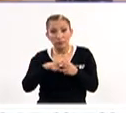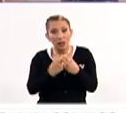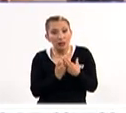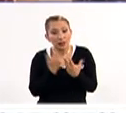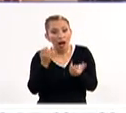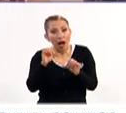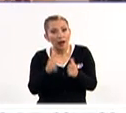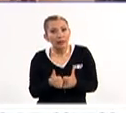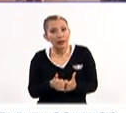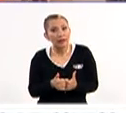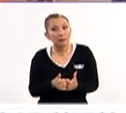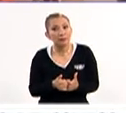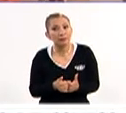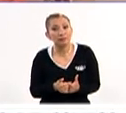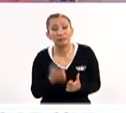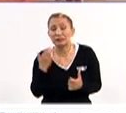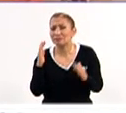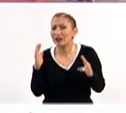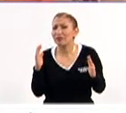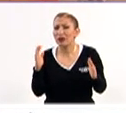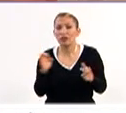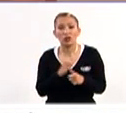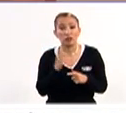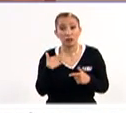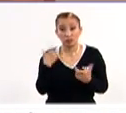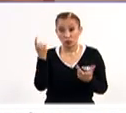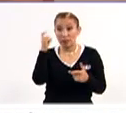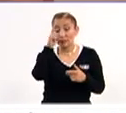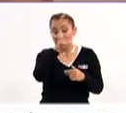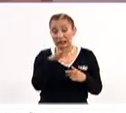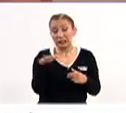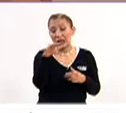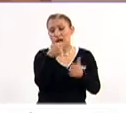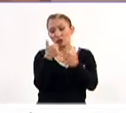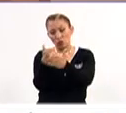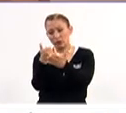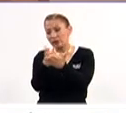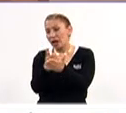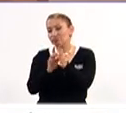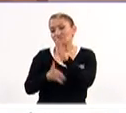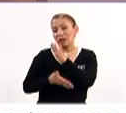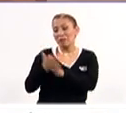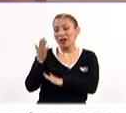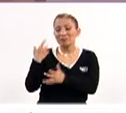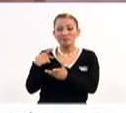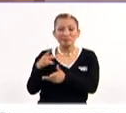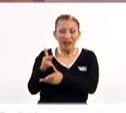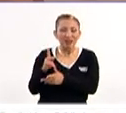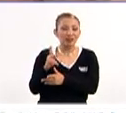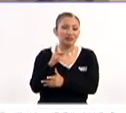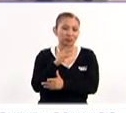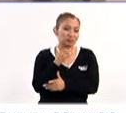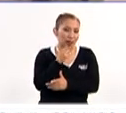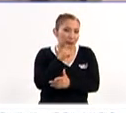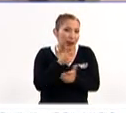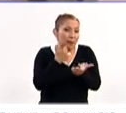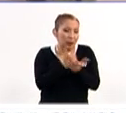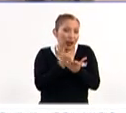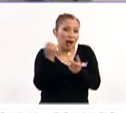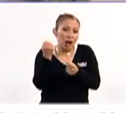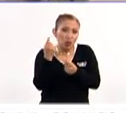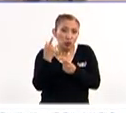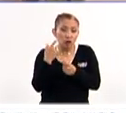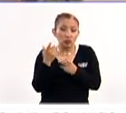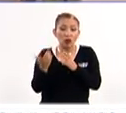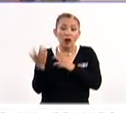arte. Eso es increíble. Entonces es muy complejo, claro, ayudar a los que emigran, pero lo que sí ayudamos a emigrar a algunos, no emigrar,